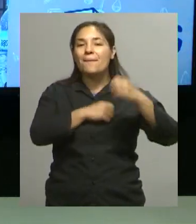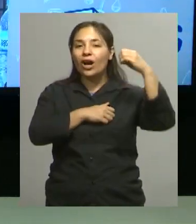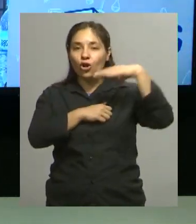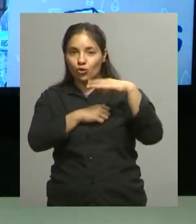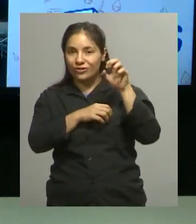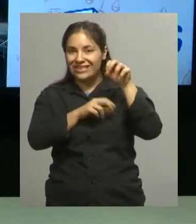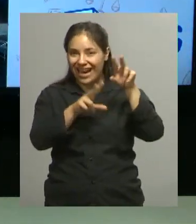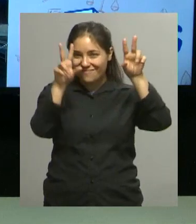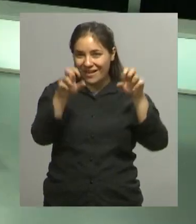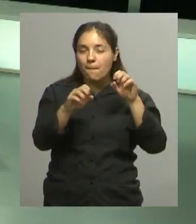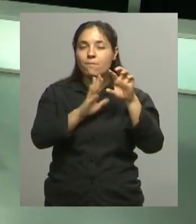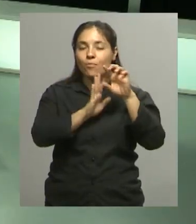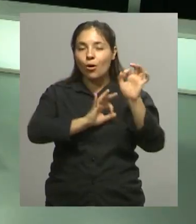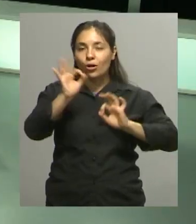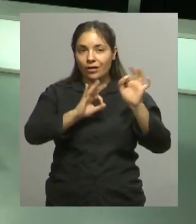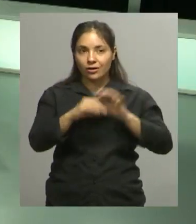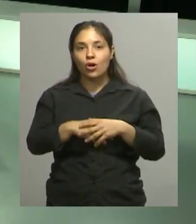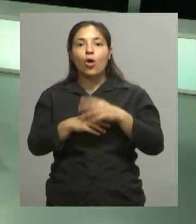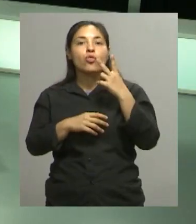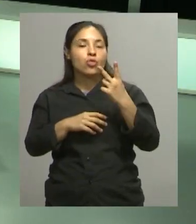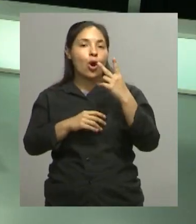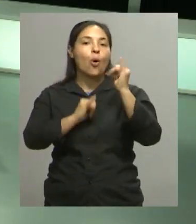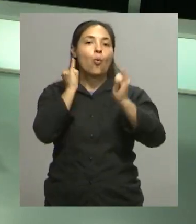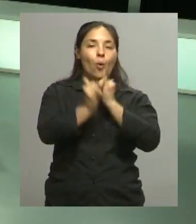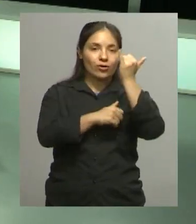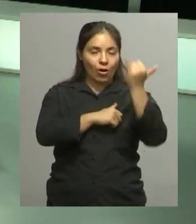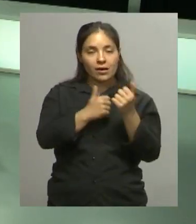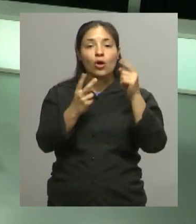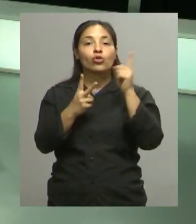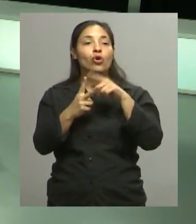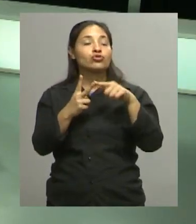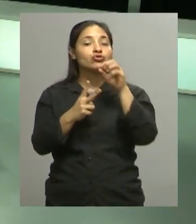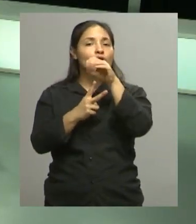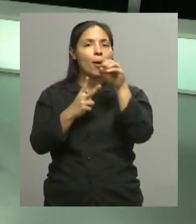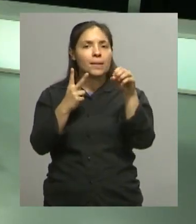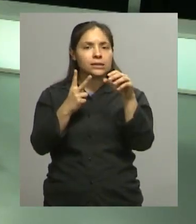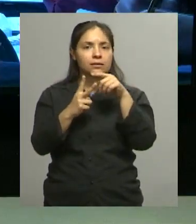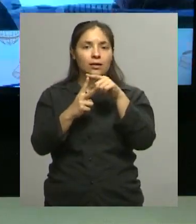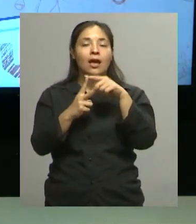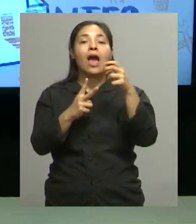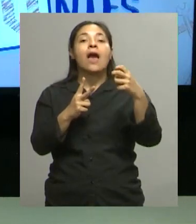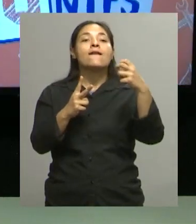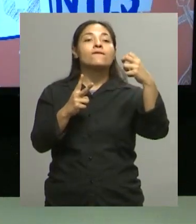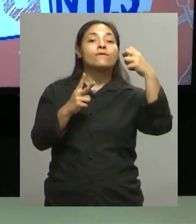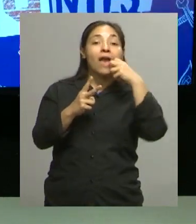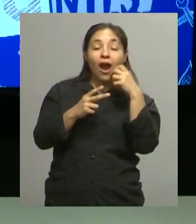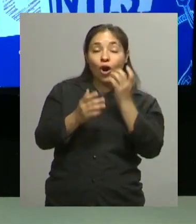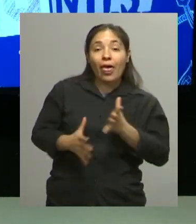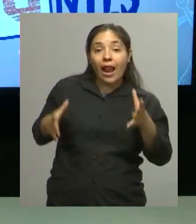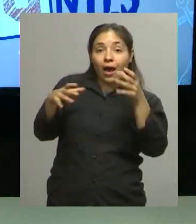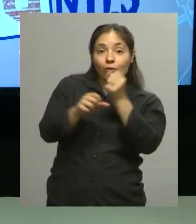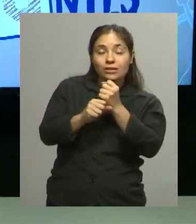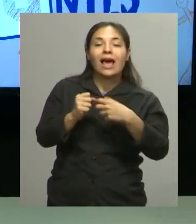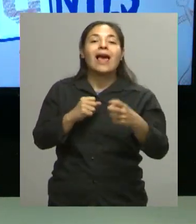podcasts ¿Y cuáles son los cuentos hasta ahora? Son dos Son dos Repasemos los nombres Uno es El viejo de la bolsa y la bruja cartonera